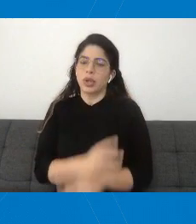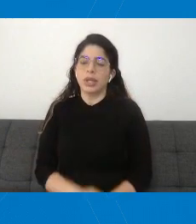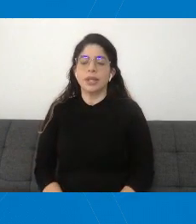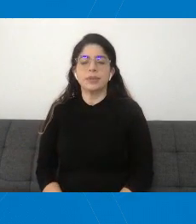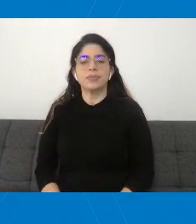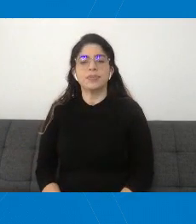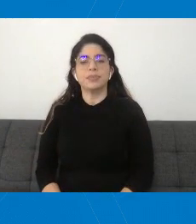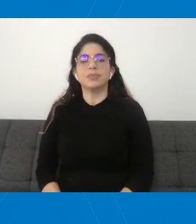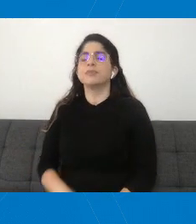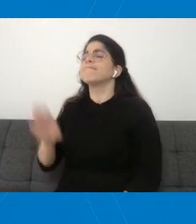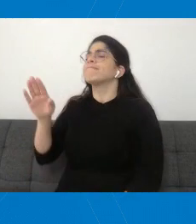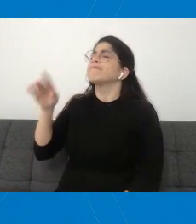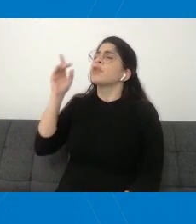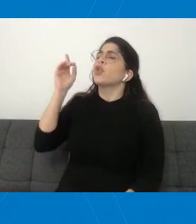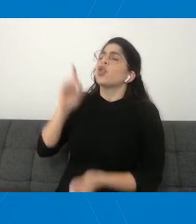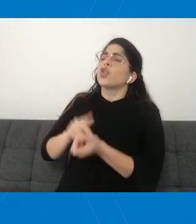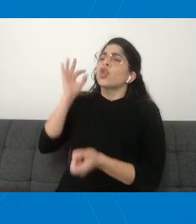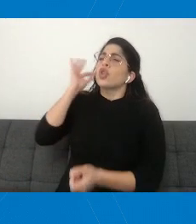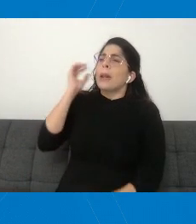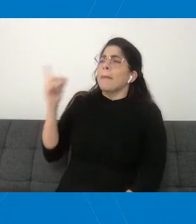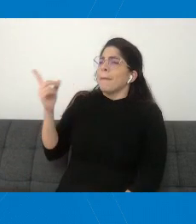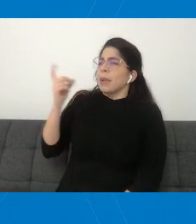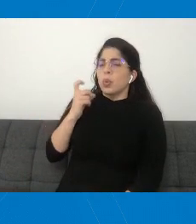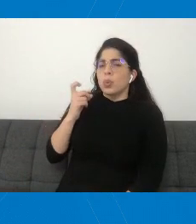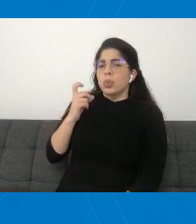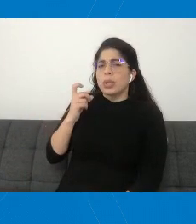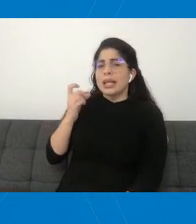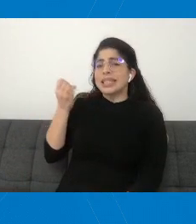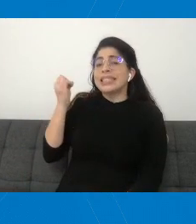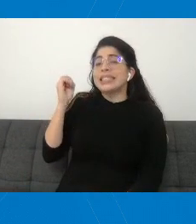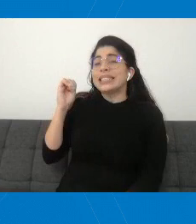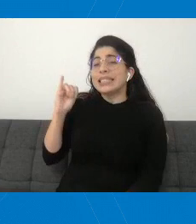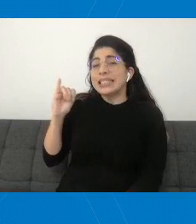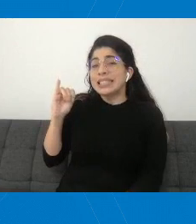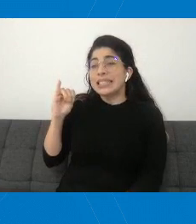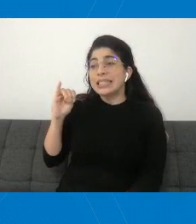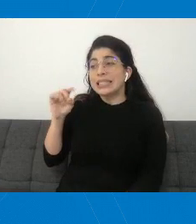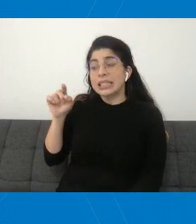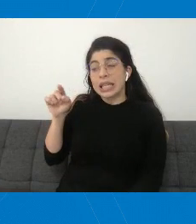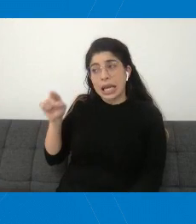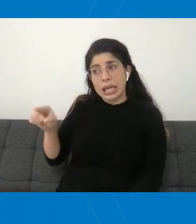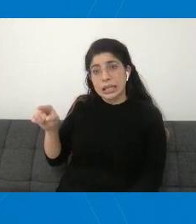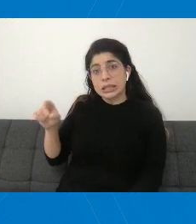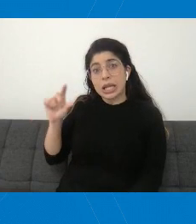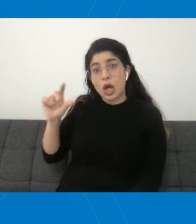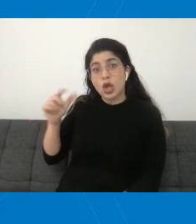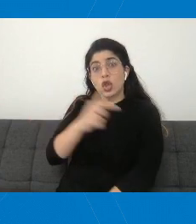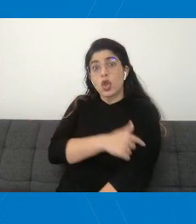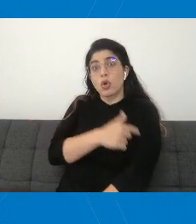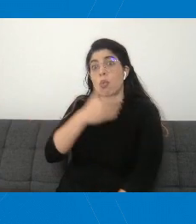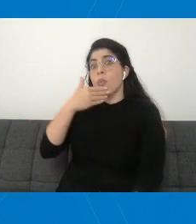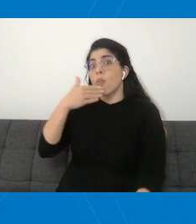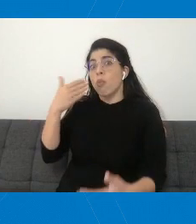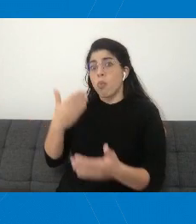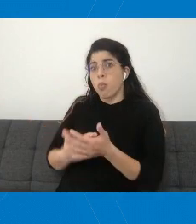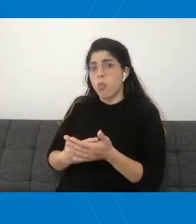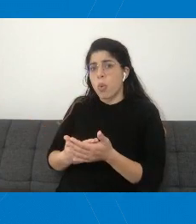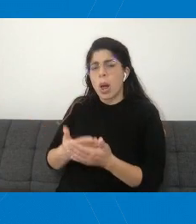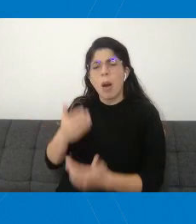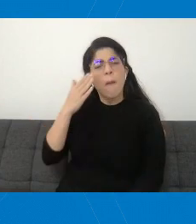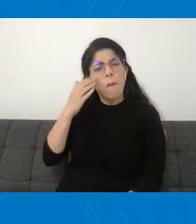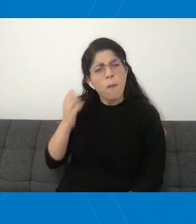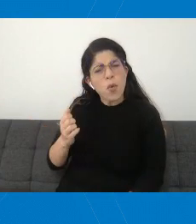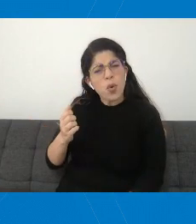Doctora, nos consultan, si es tan buena esta dosis, ¿por qué hay que llevar a